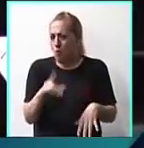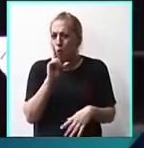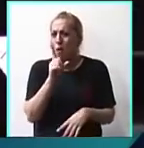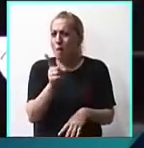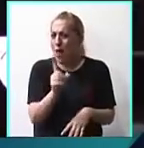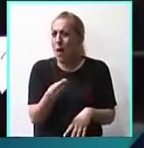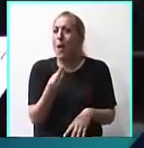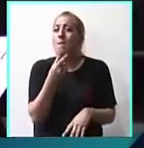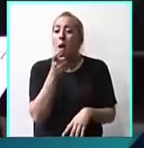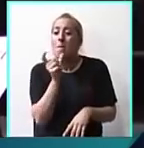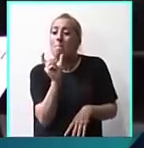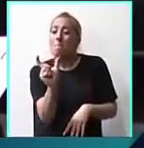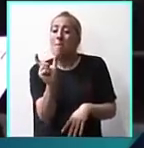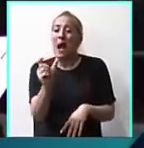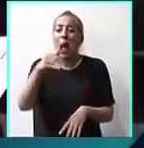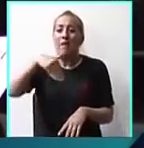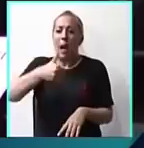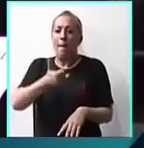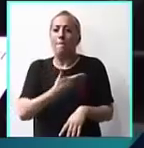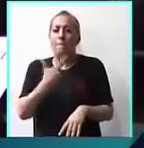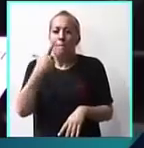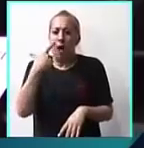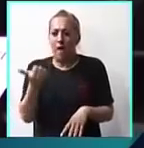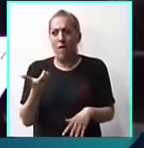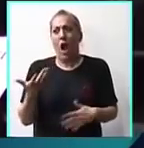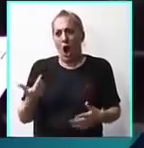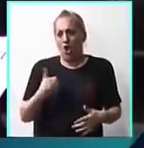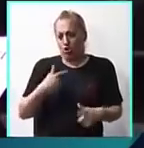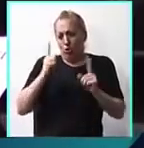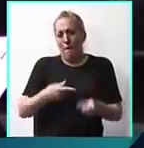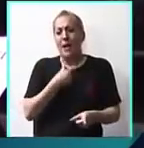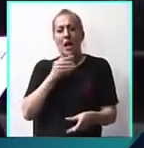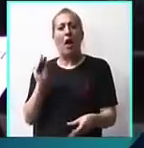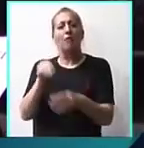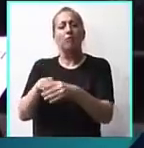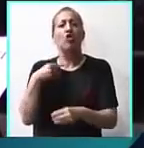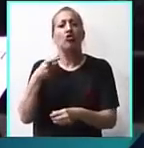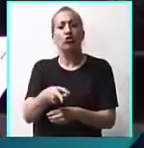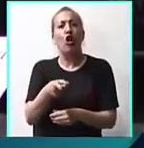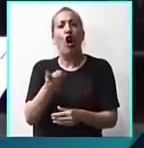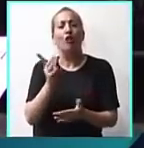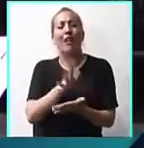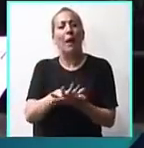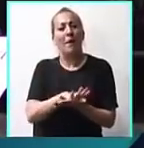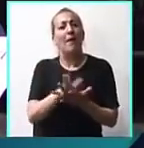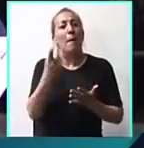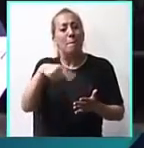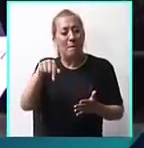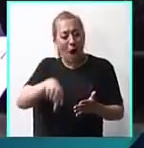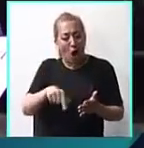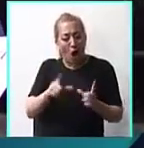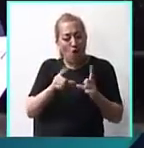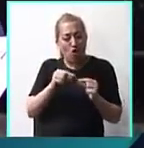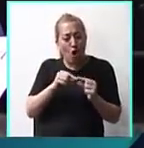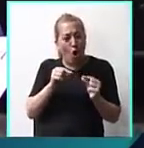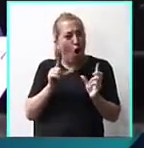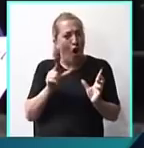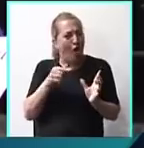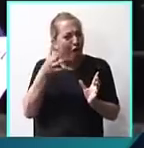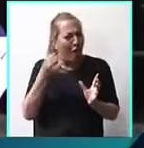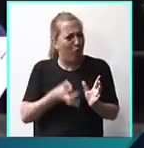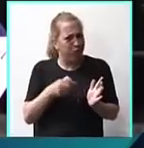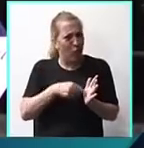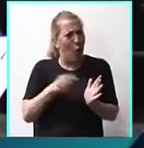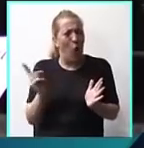porque la palabra mafia hace que uno diga, bueno, yo quiero estar contra las mafias, pero este código contravencional muy lejos está de